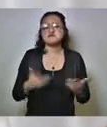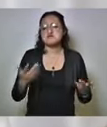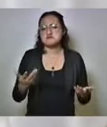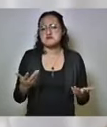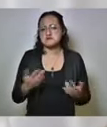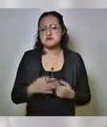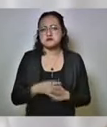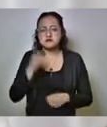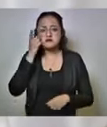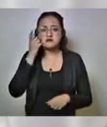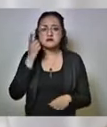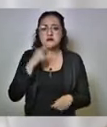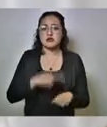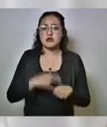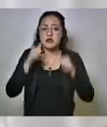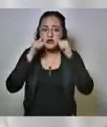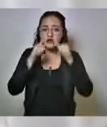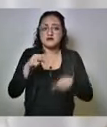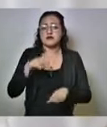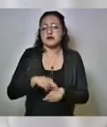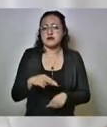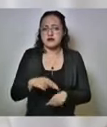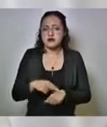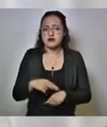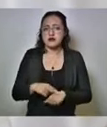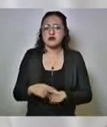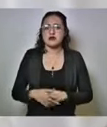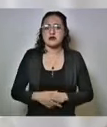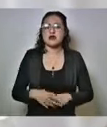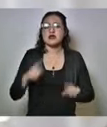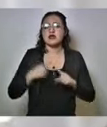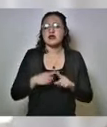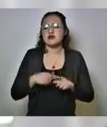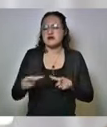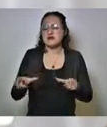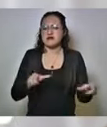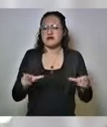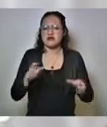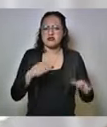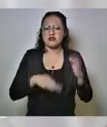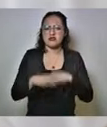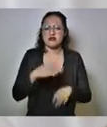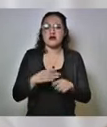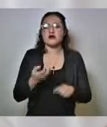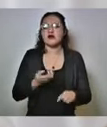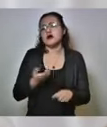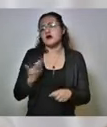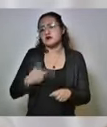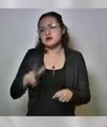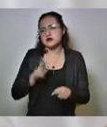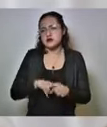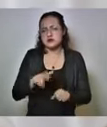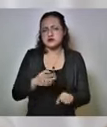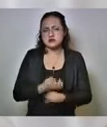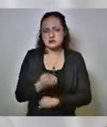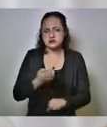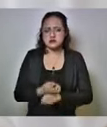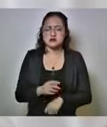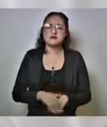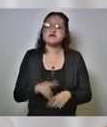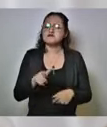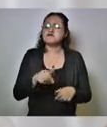la dirección de atención médica que es la que controla todos los hospitales del estado y ahí